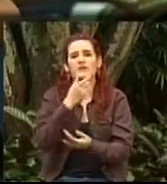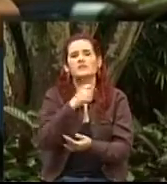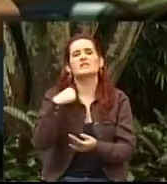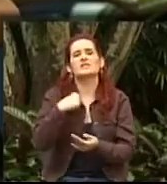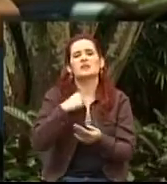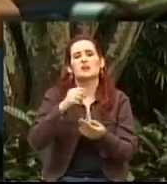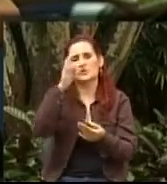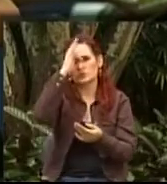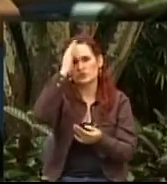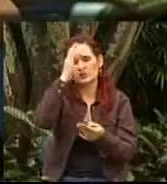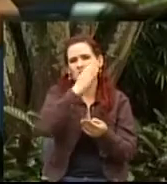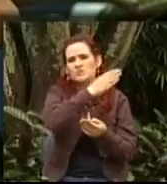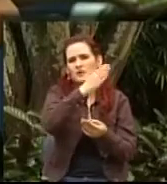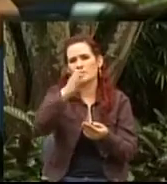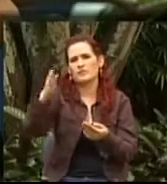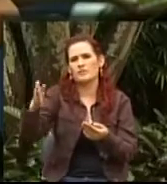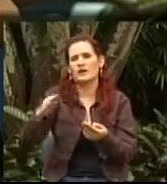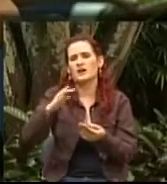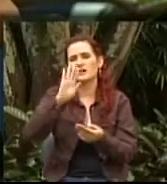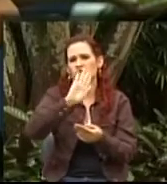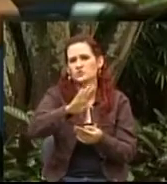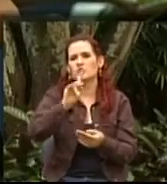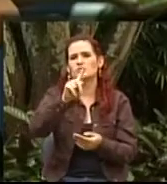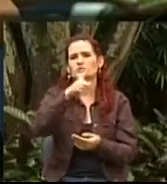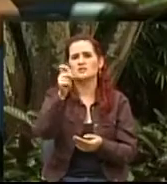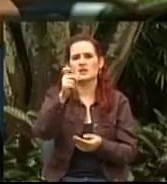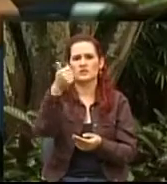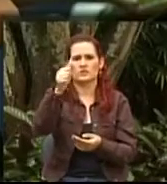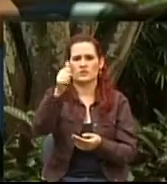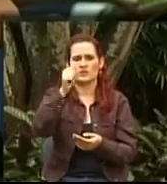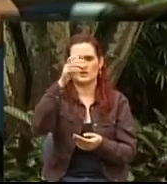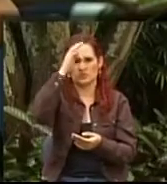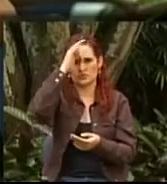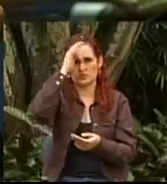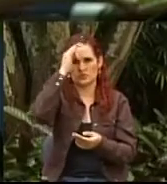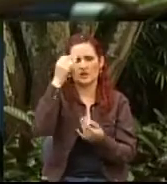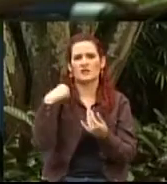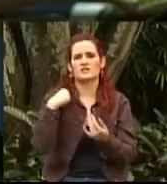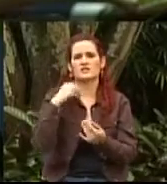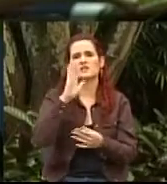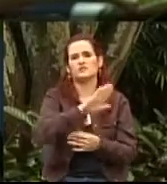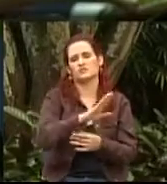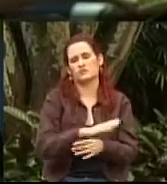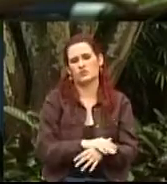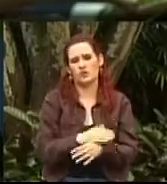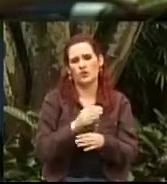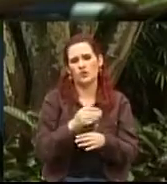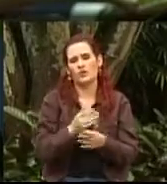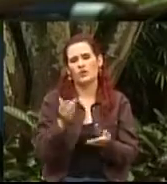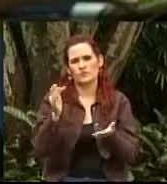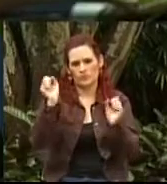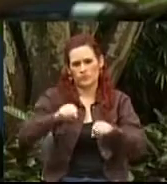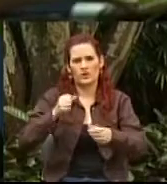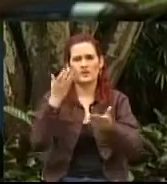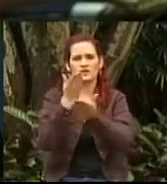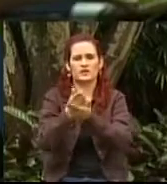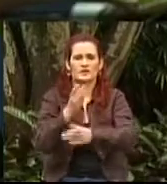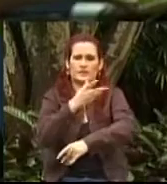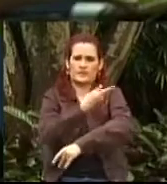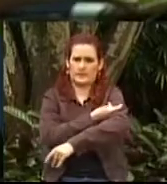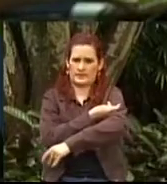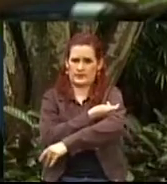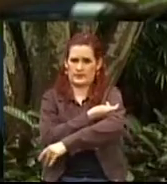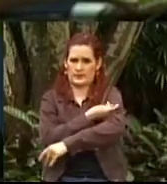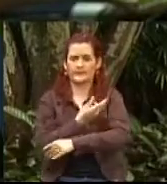vacunación regados por toda la red hospitalaria municipal, por toda nuestra red de atención. Pero hay otra invitación que la vamos a empezar a hacer